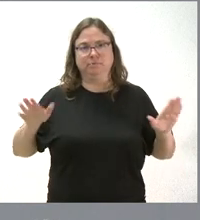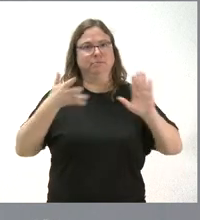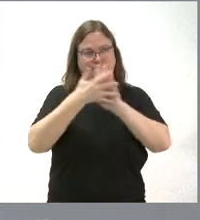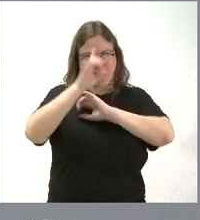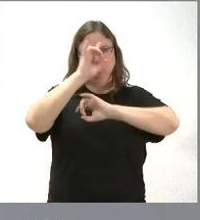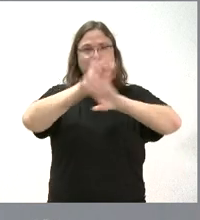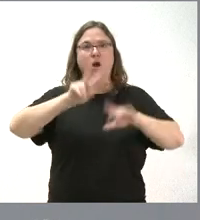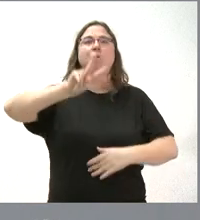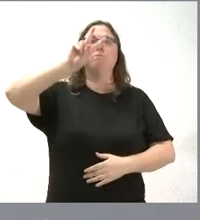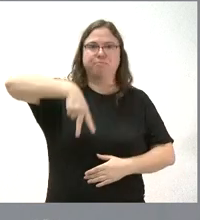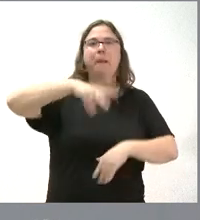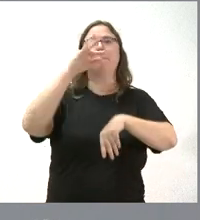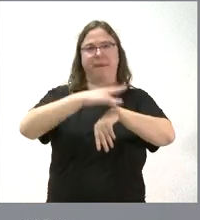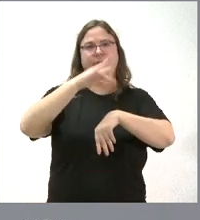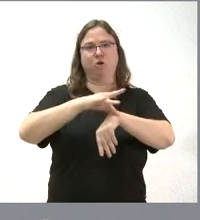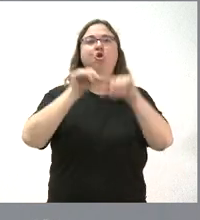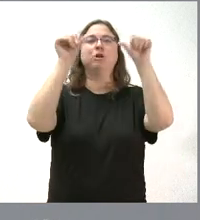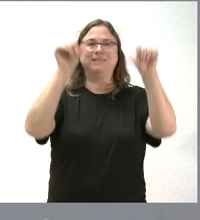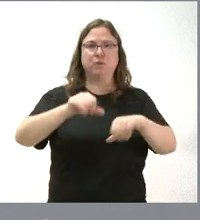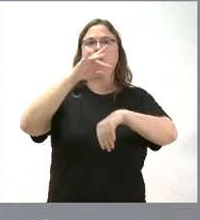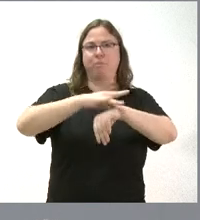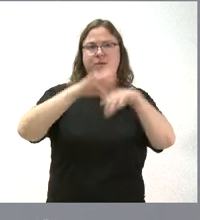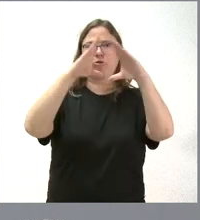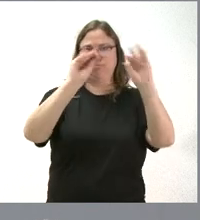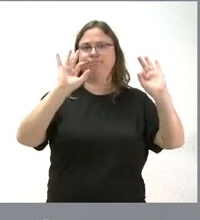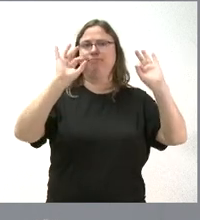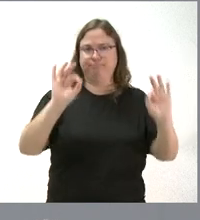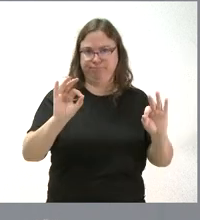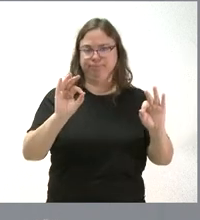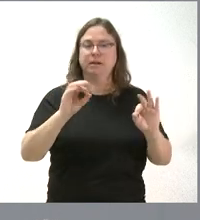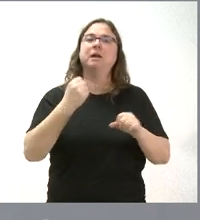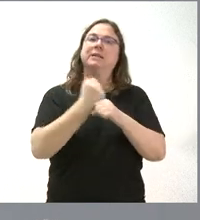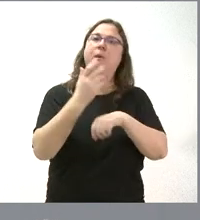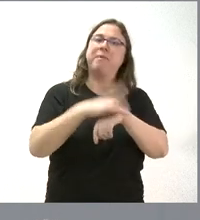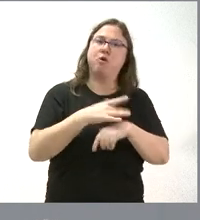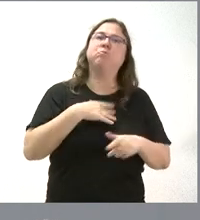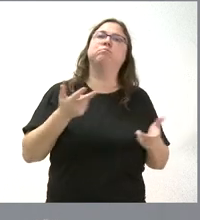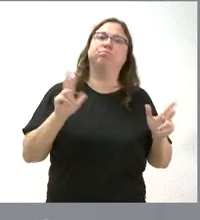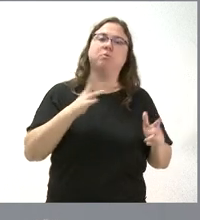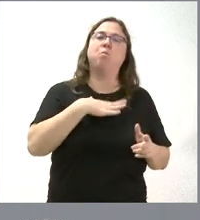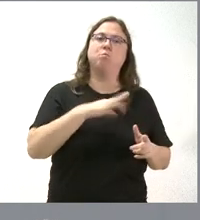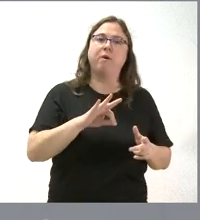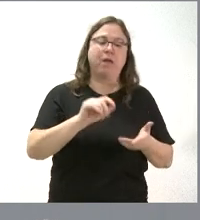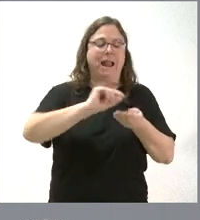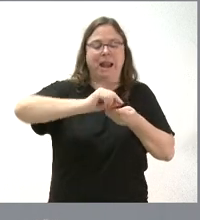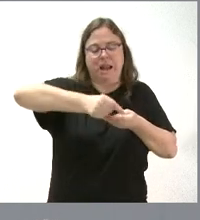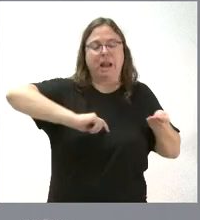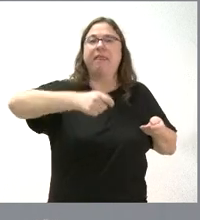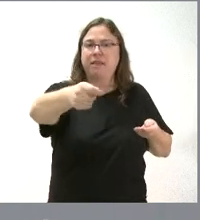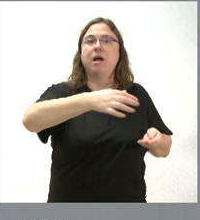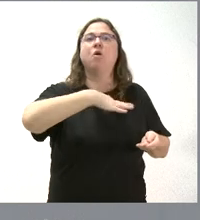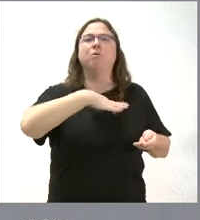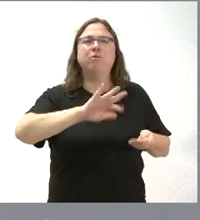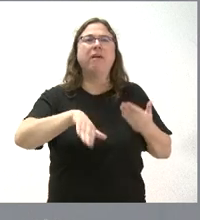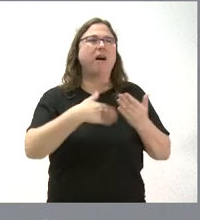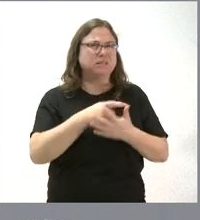médicos, personas que tienen el título de medicina, que pueden ejercer su labor de medicina y que, como tal, pueden recetar. Porque también he oído